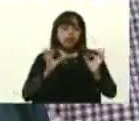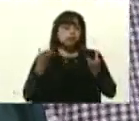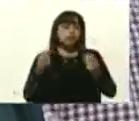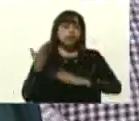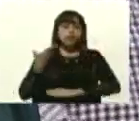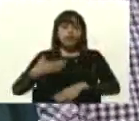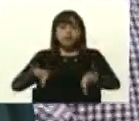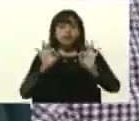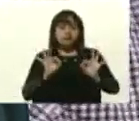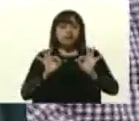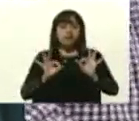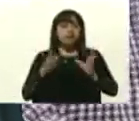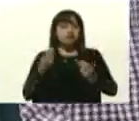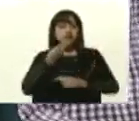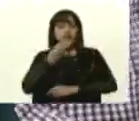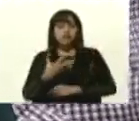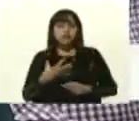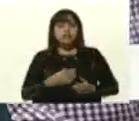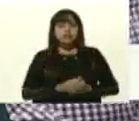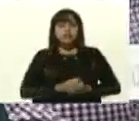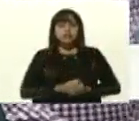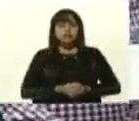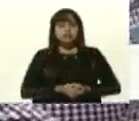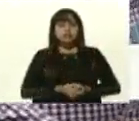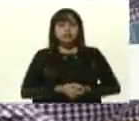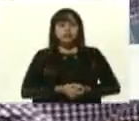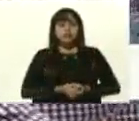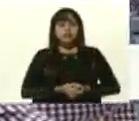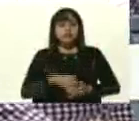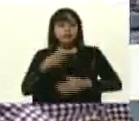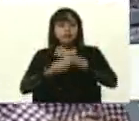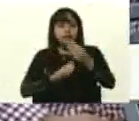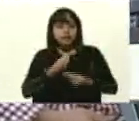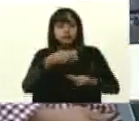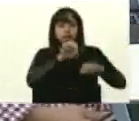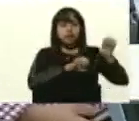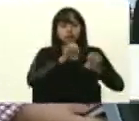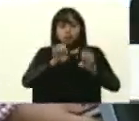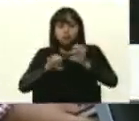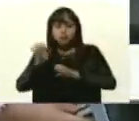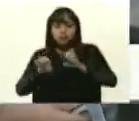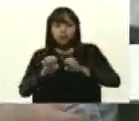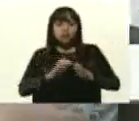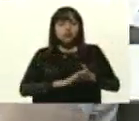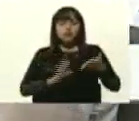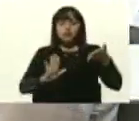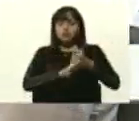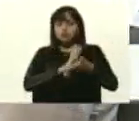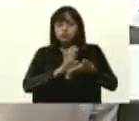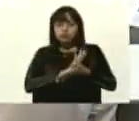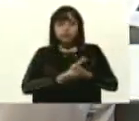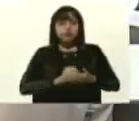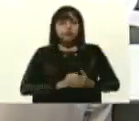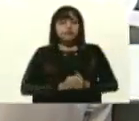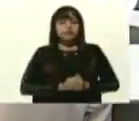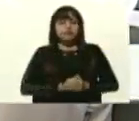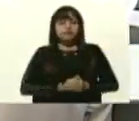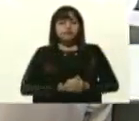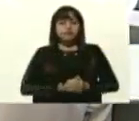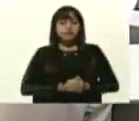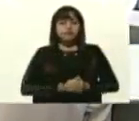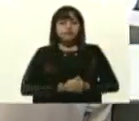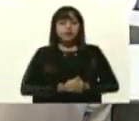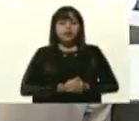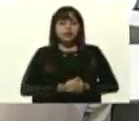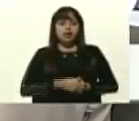especial, muy bonita, porque vamos a pasar revista a la